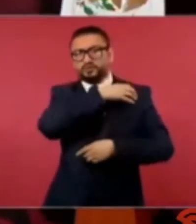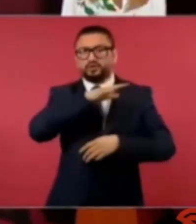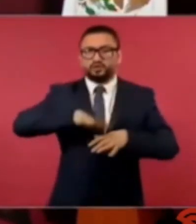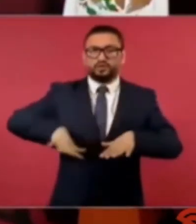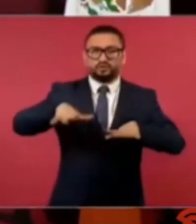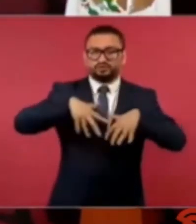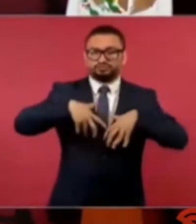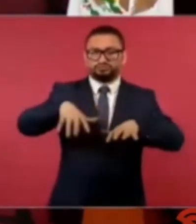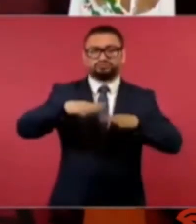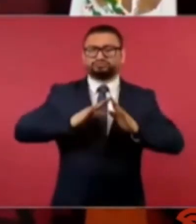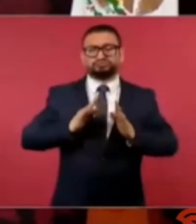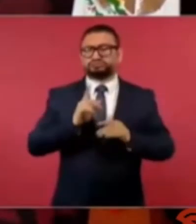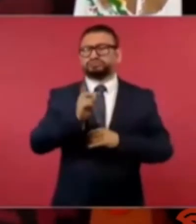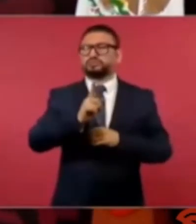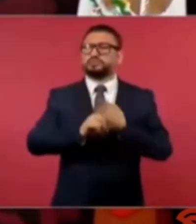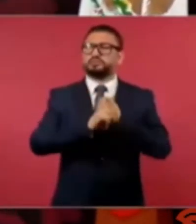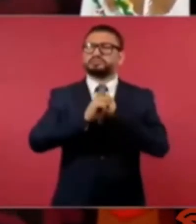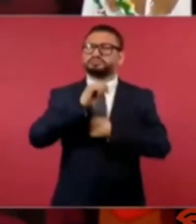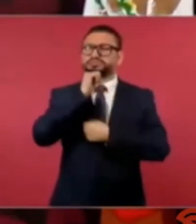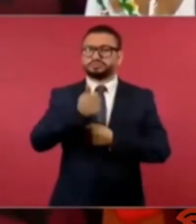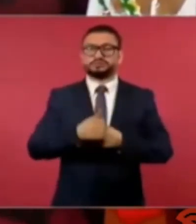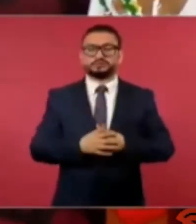no no